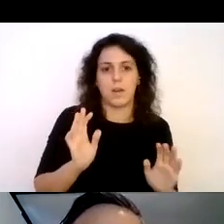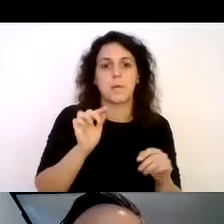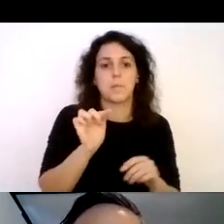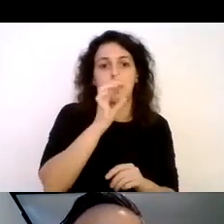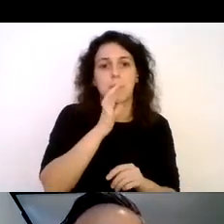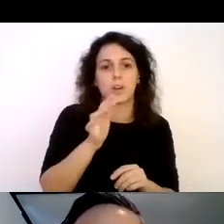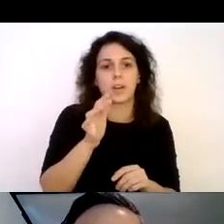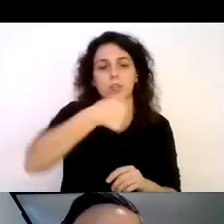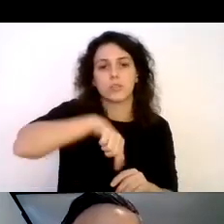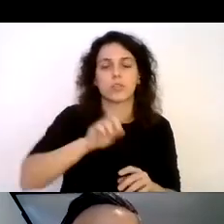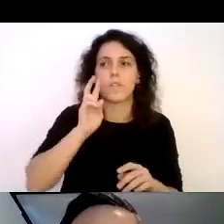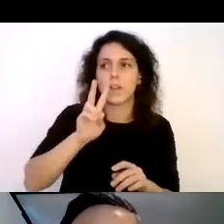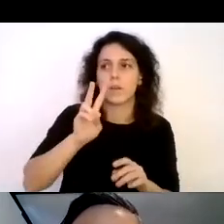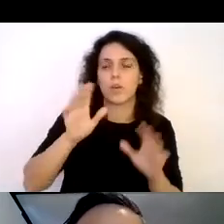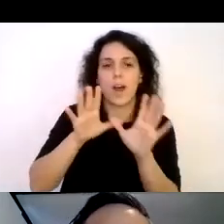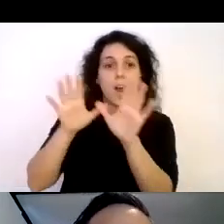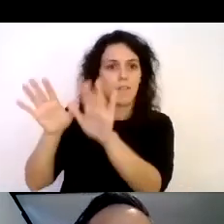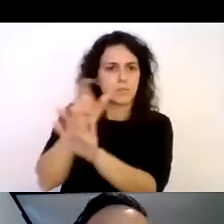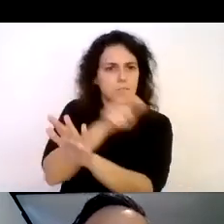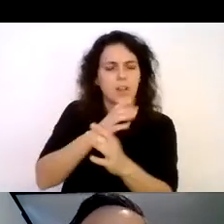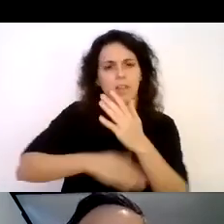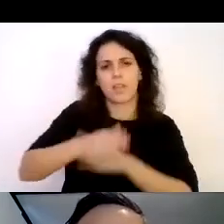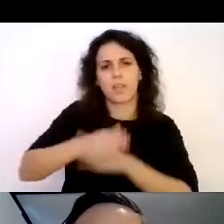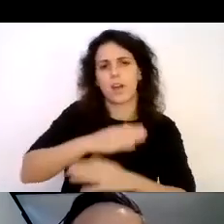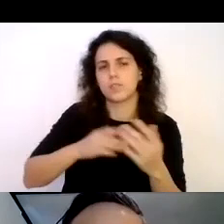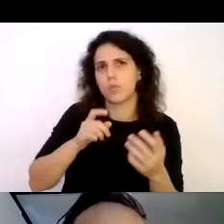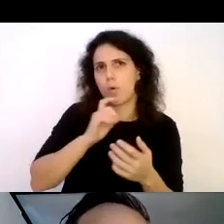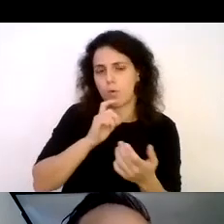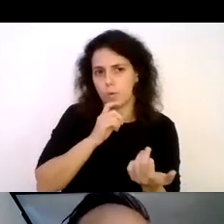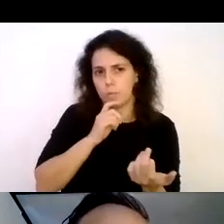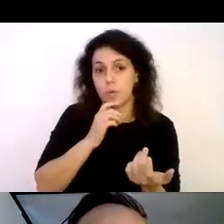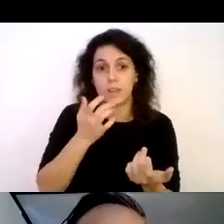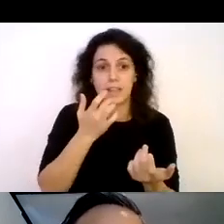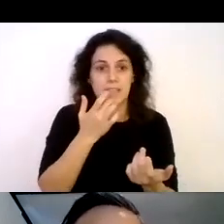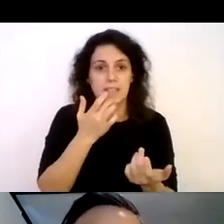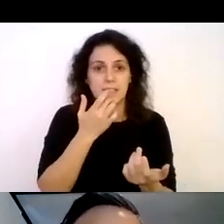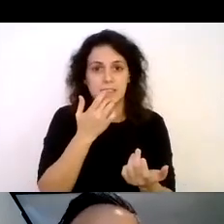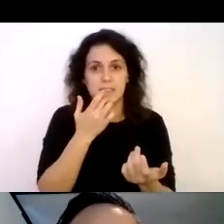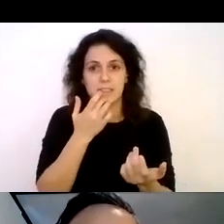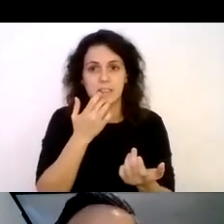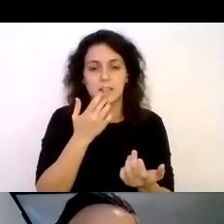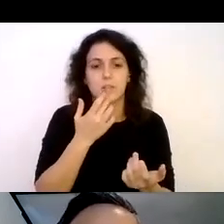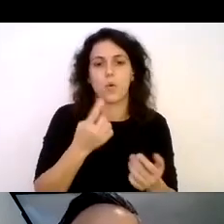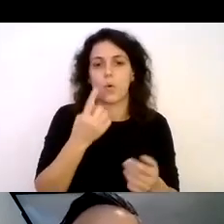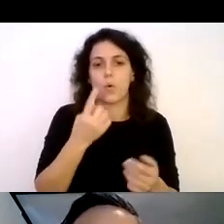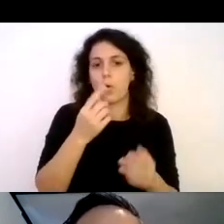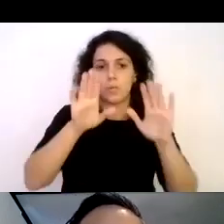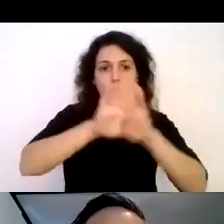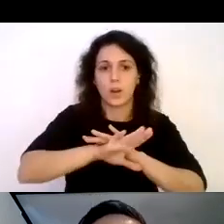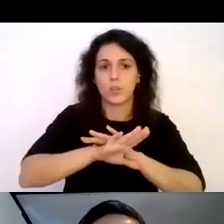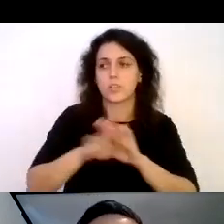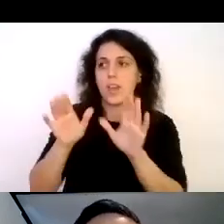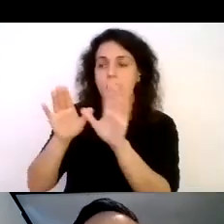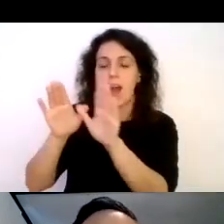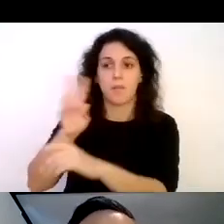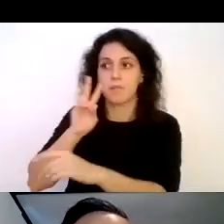observación de aves para personas ciegas. Pero pensé que si uno hace birdwatching de noche y no logra ver ninguna ave, pero